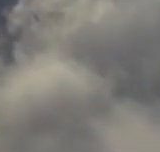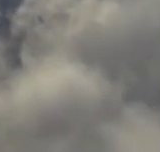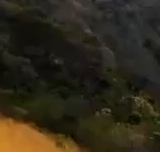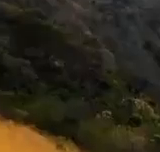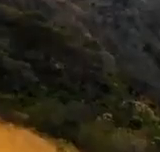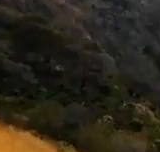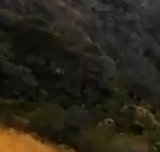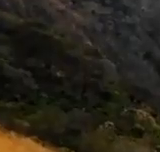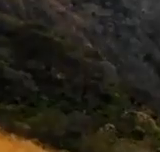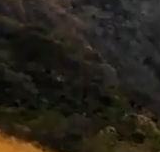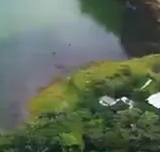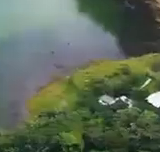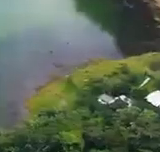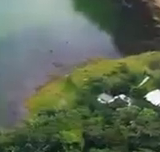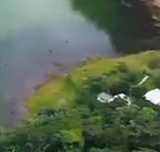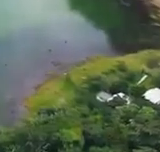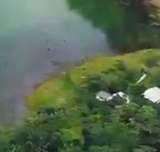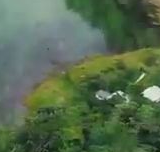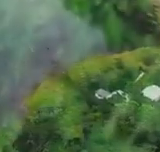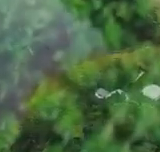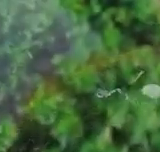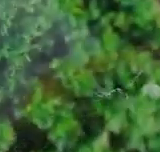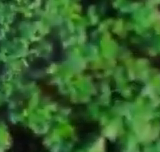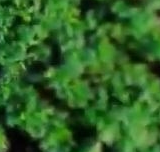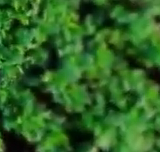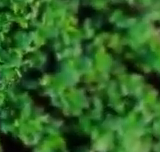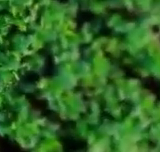Transmite el gobierno de El Salvador.